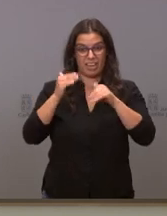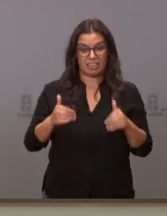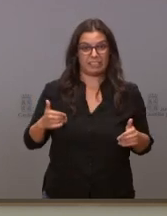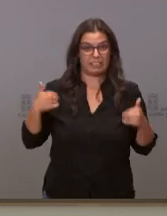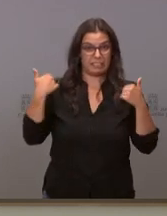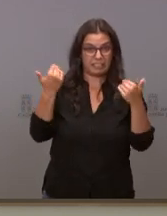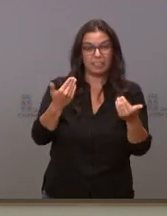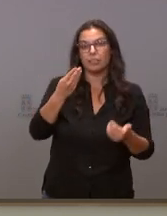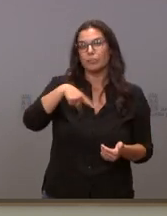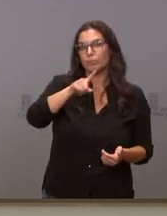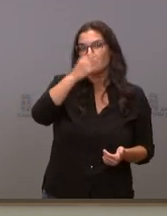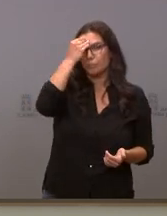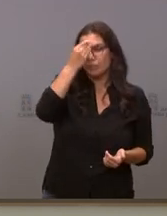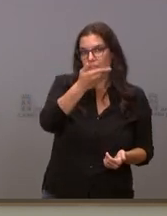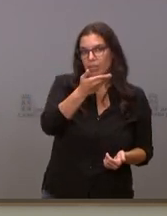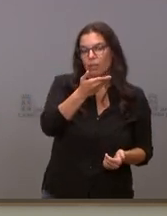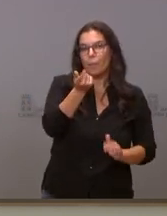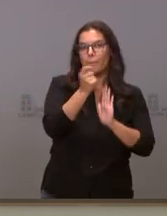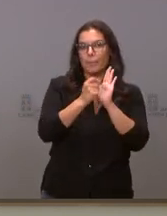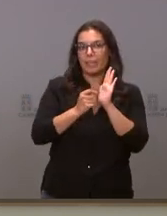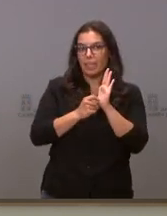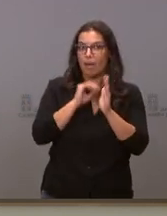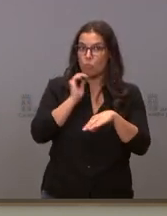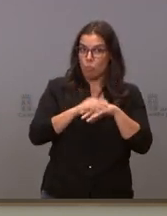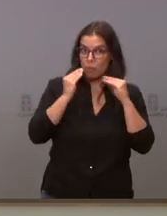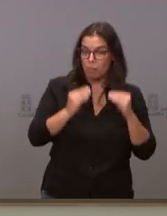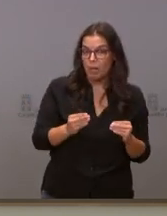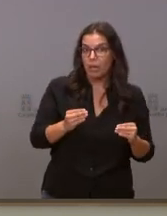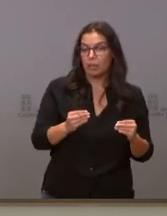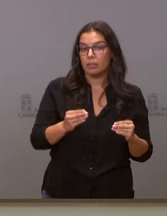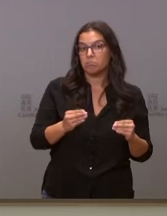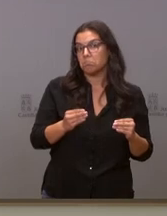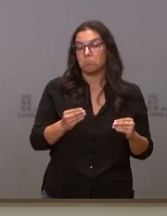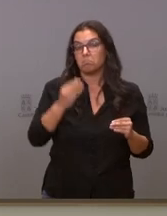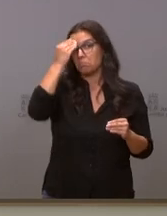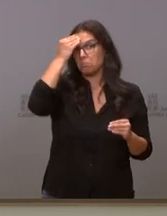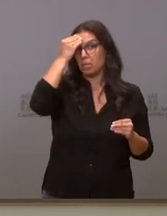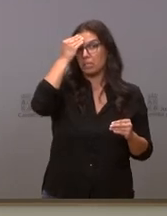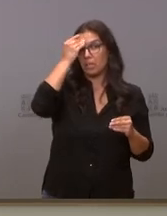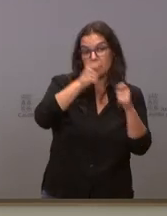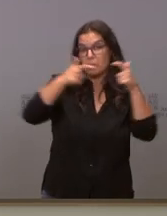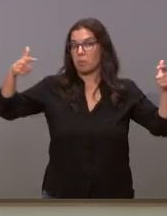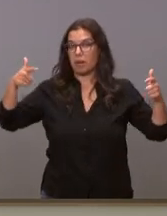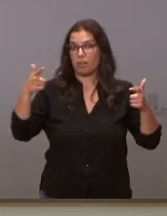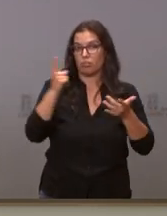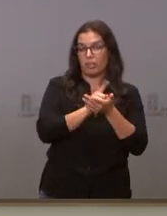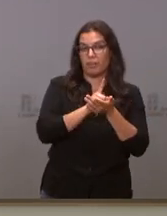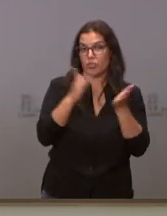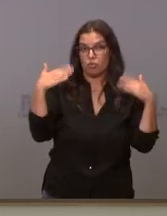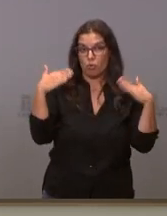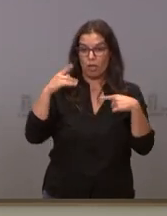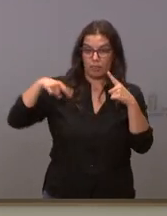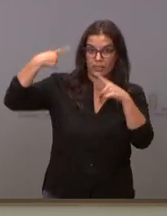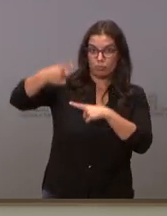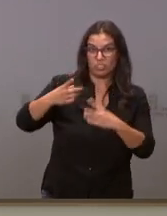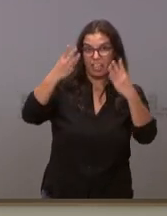han percibido que las medidas se están cumpliendo y que no va haber digamos un repunte en los 10 días